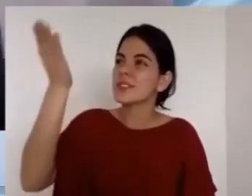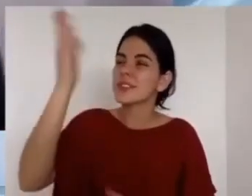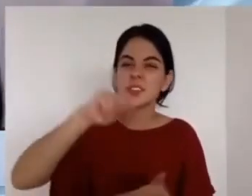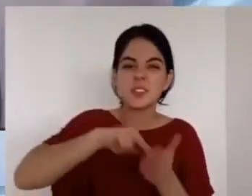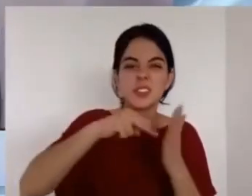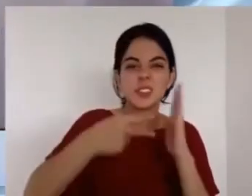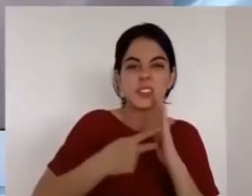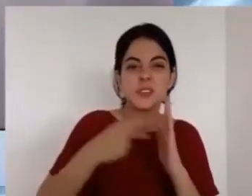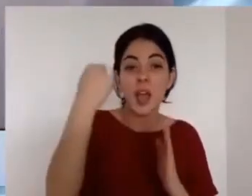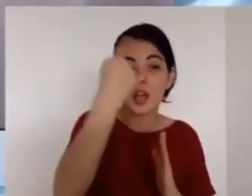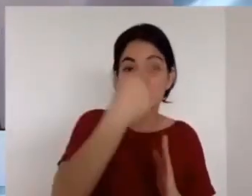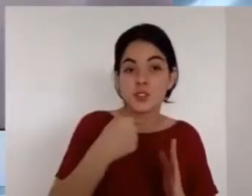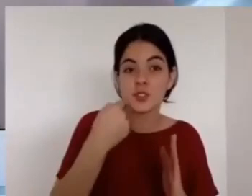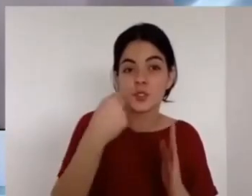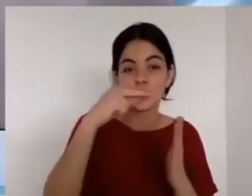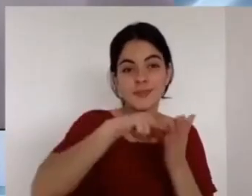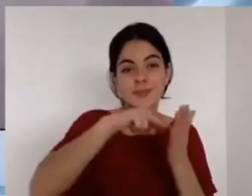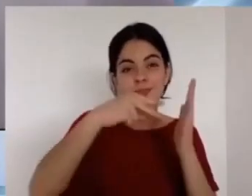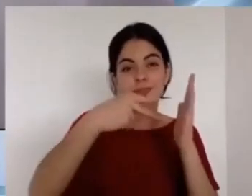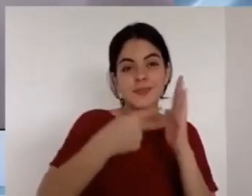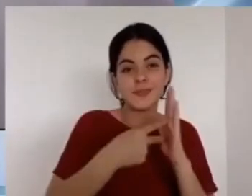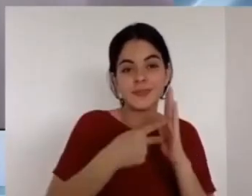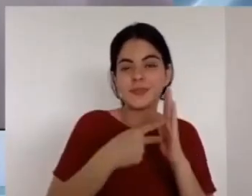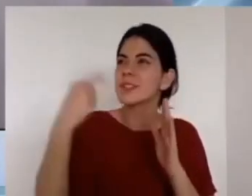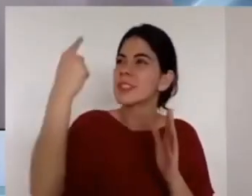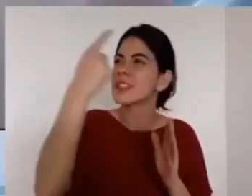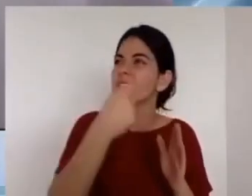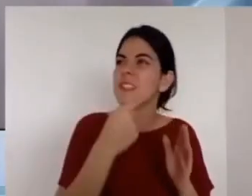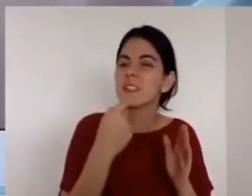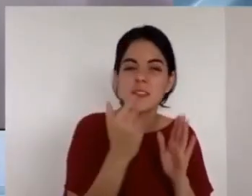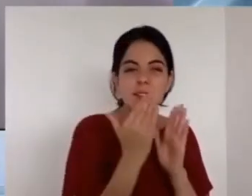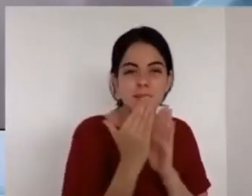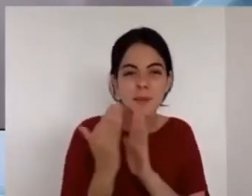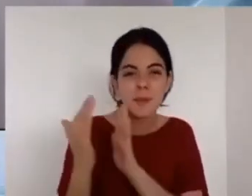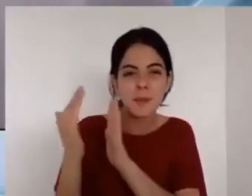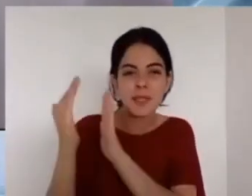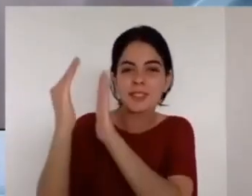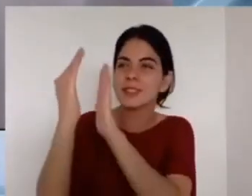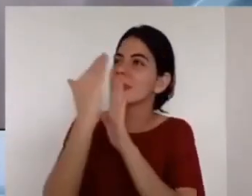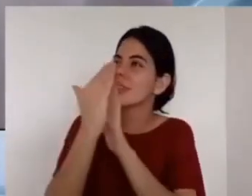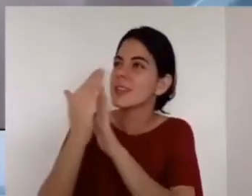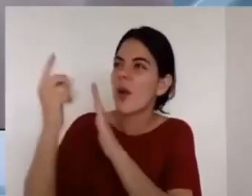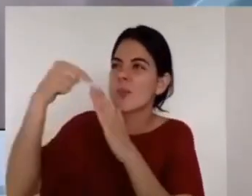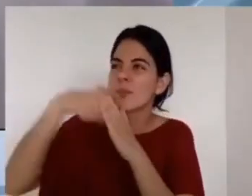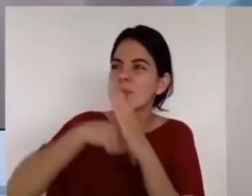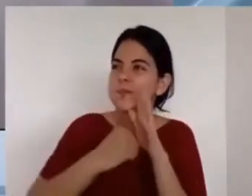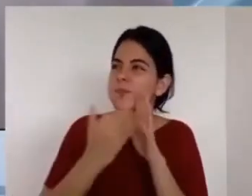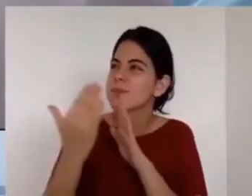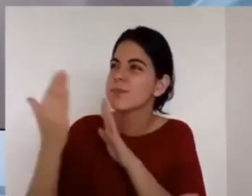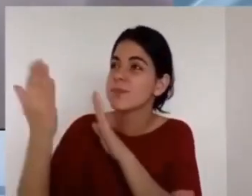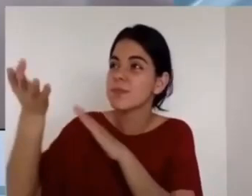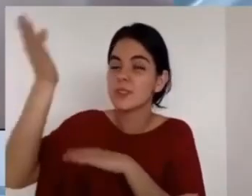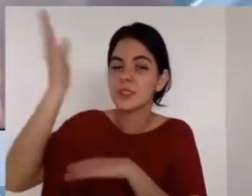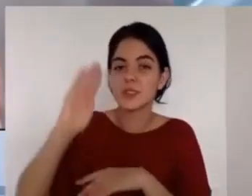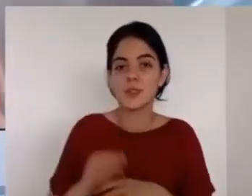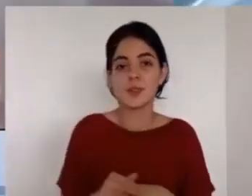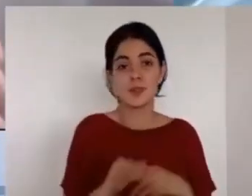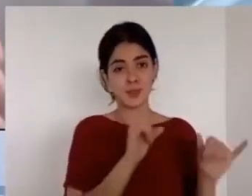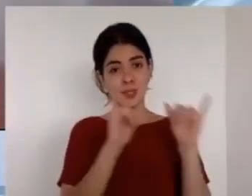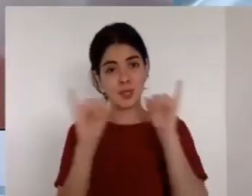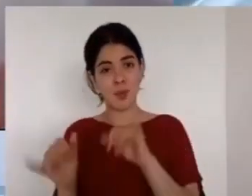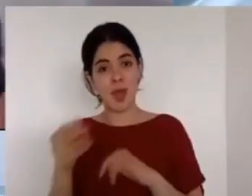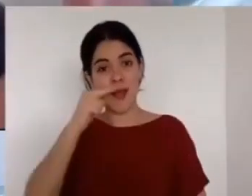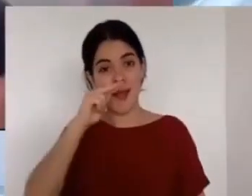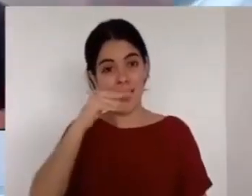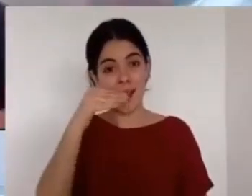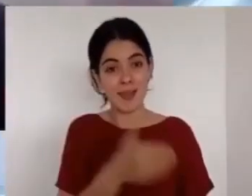rostro eso a veces nos pasa a nosotros estamos pendiente de